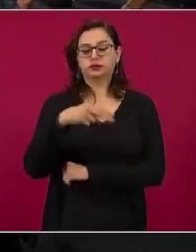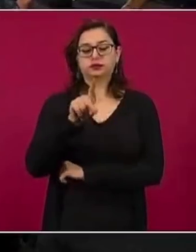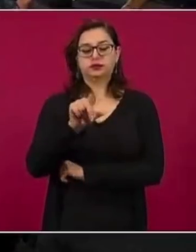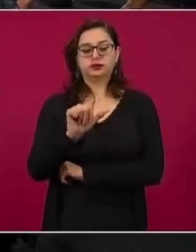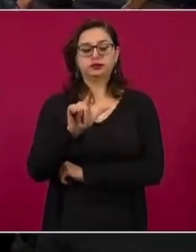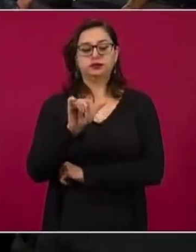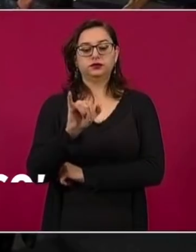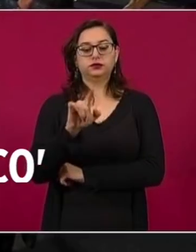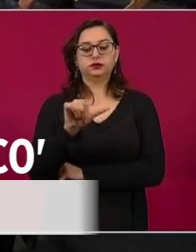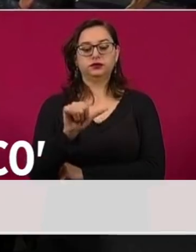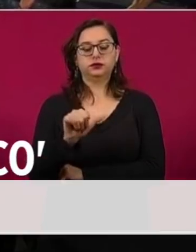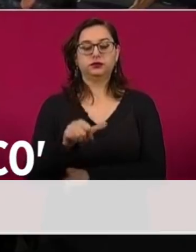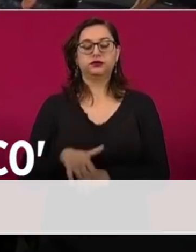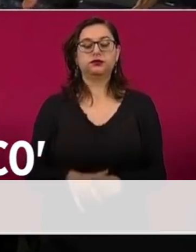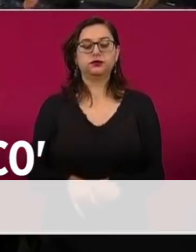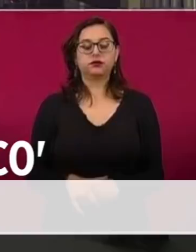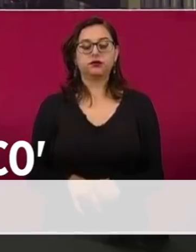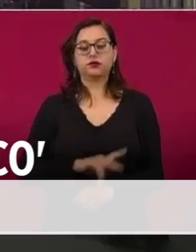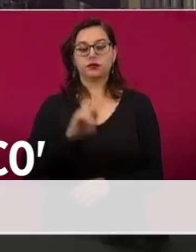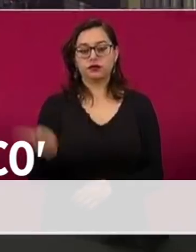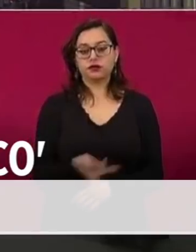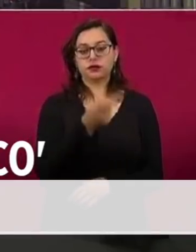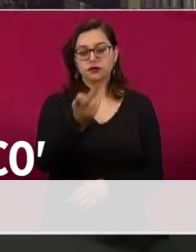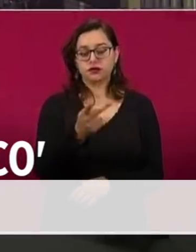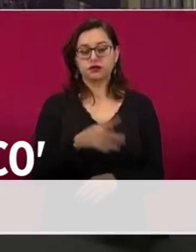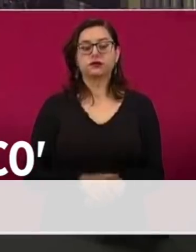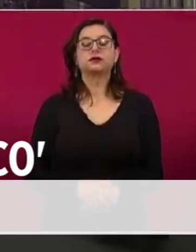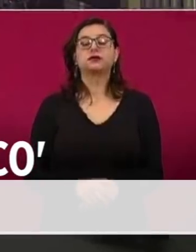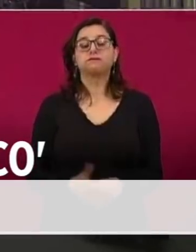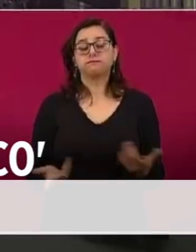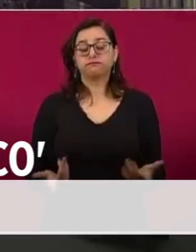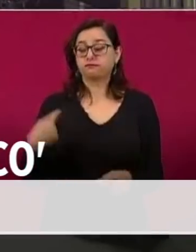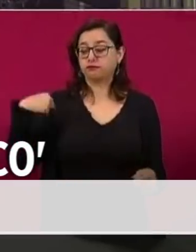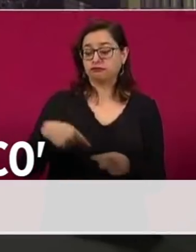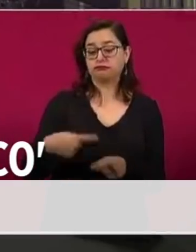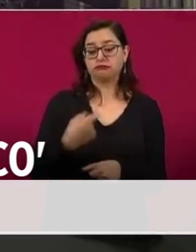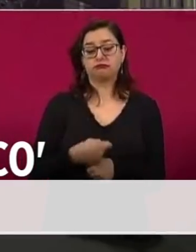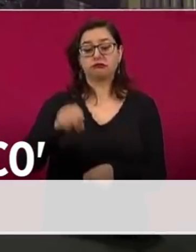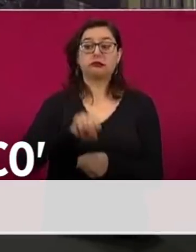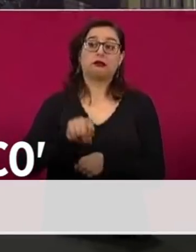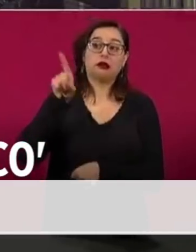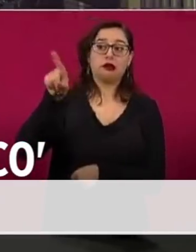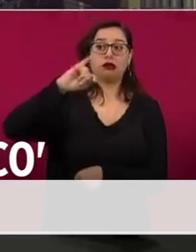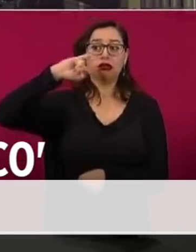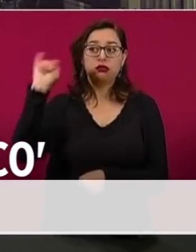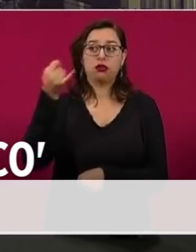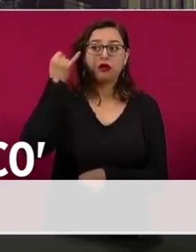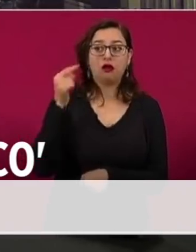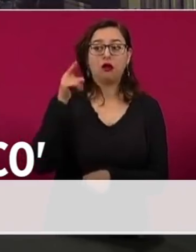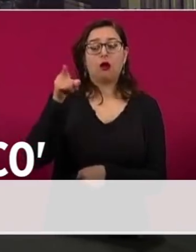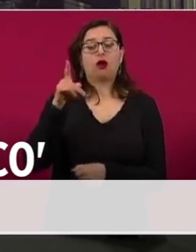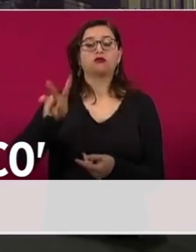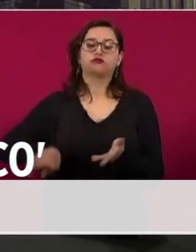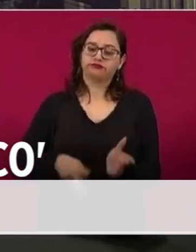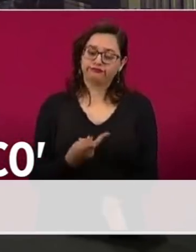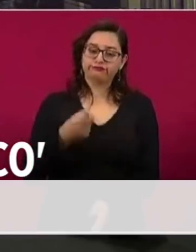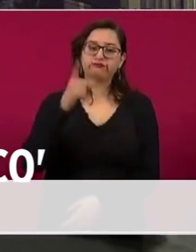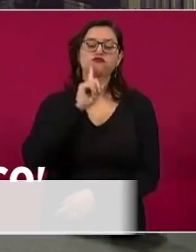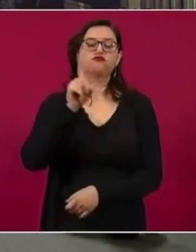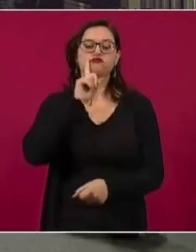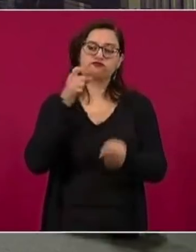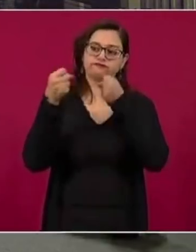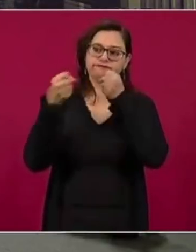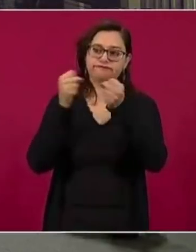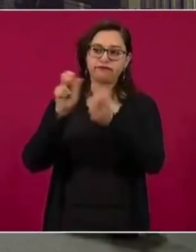Primero se reporta el asesinato de otra periodista más en Tijuana, Baja California, se supo de Lourdes Maldonado.